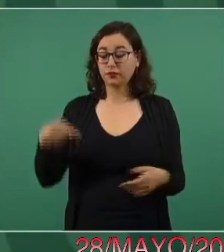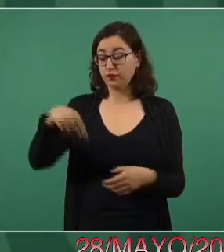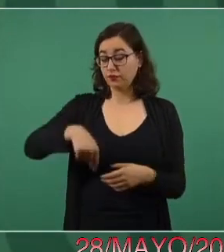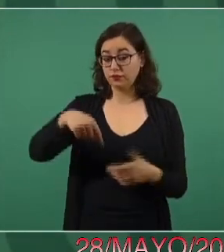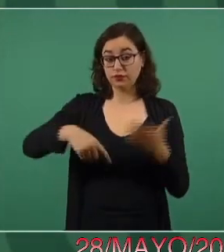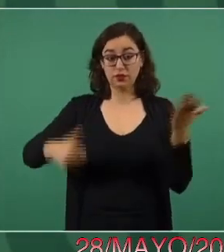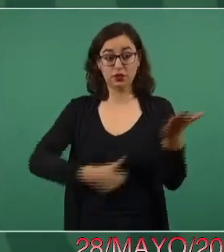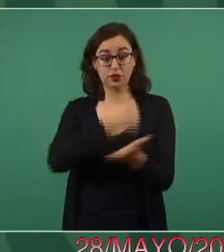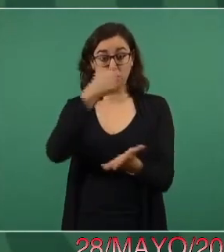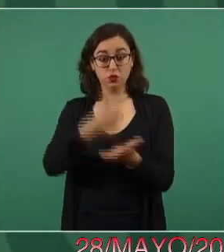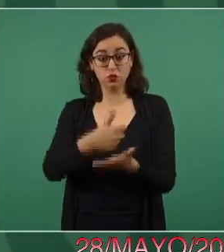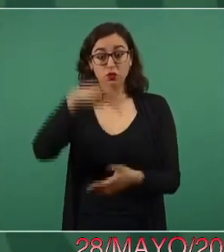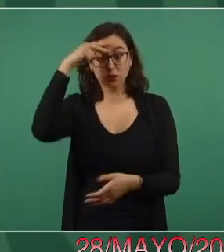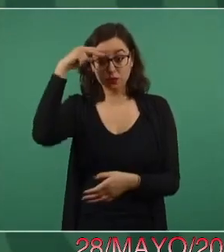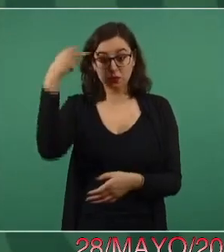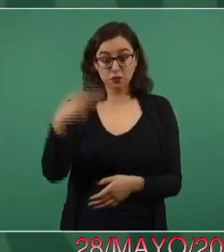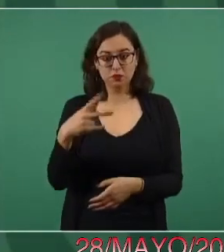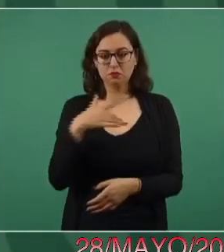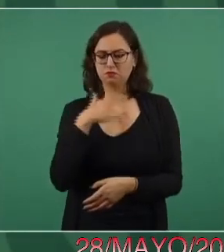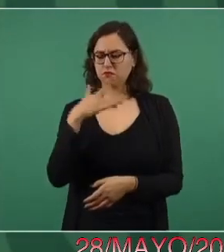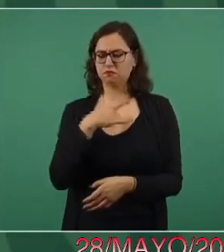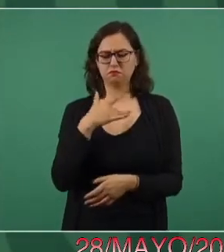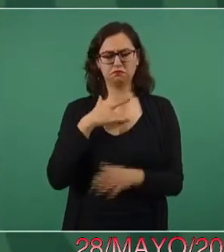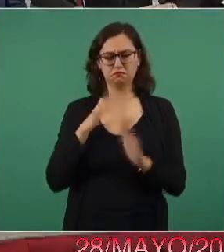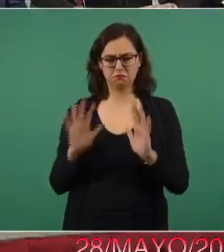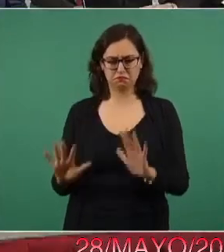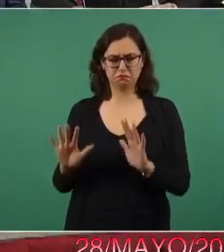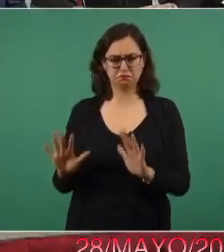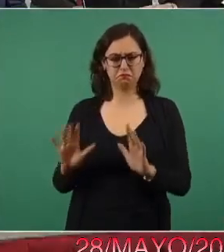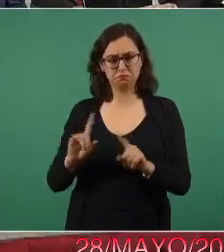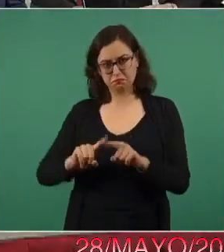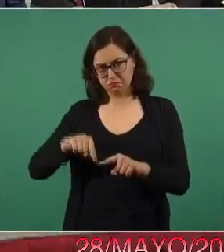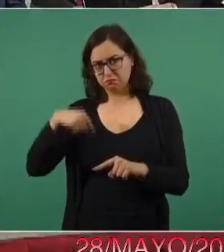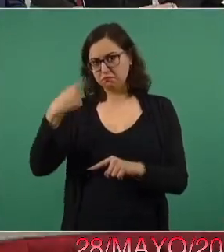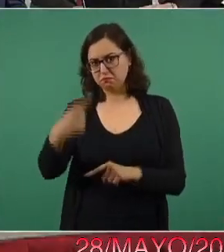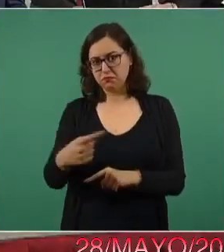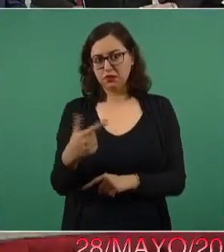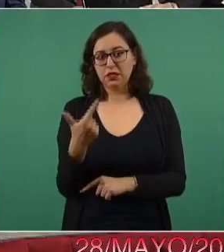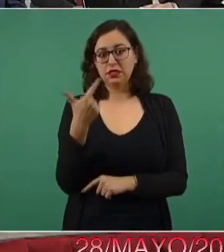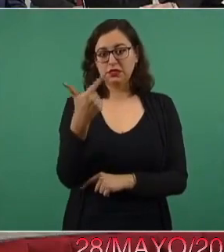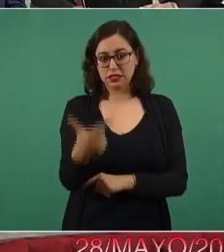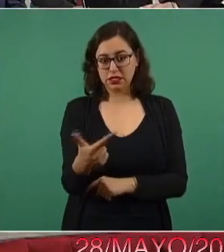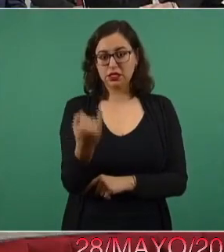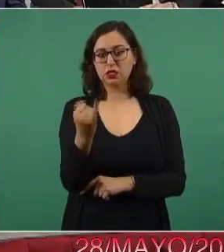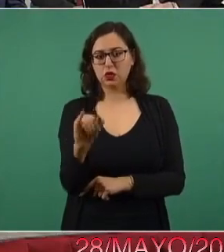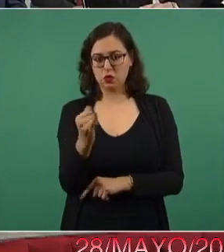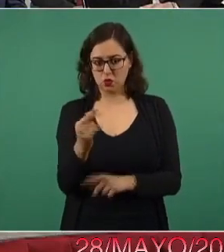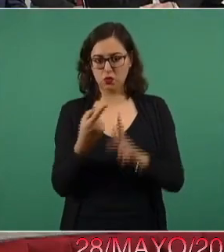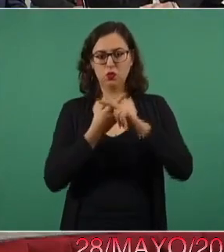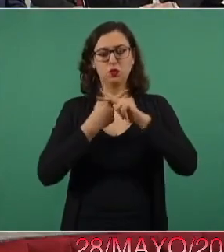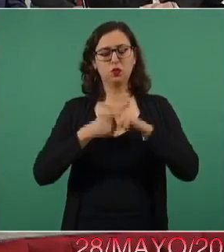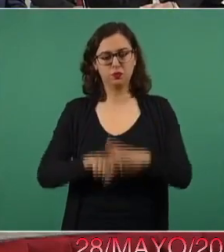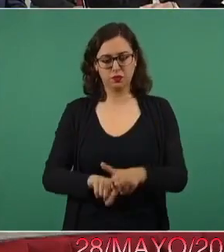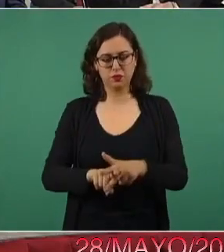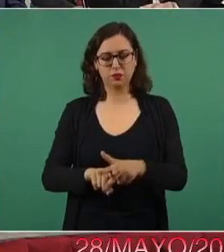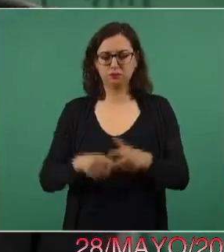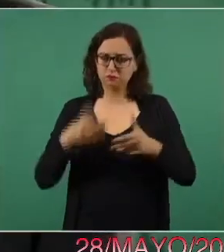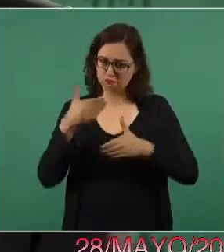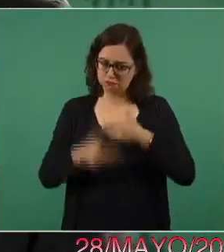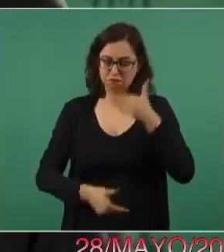de México, a partir del lunes 7 de julio. Pero vamos, adelante.